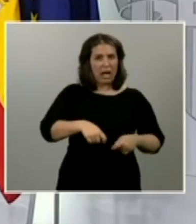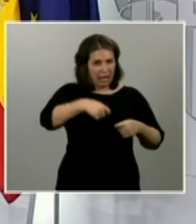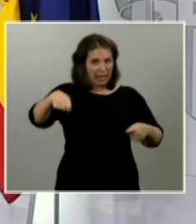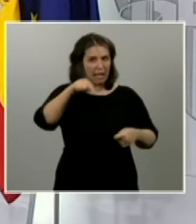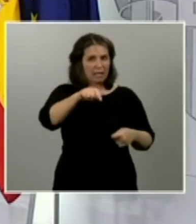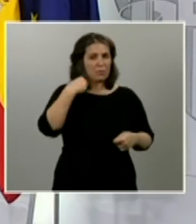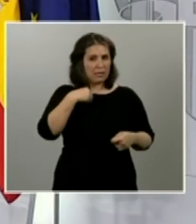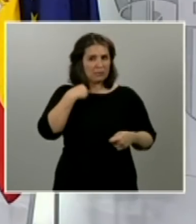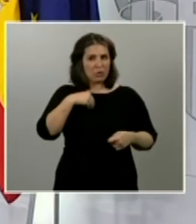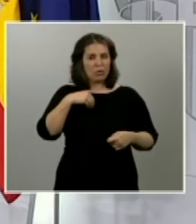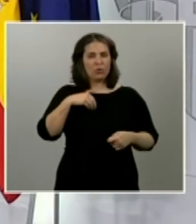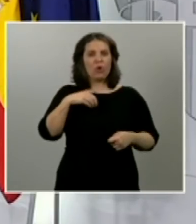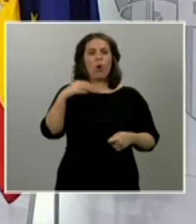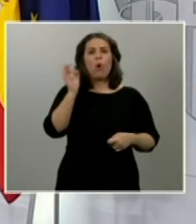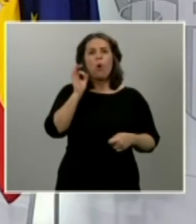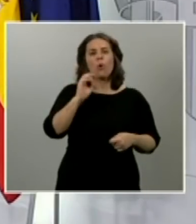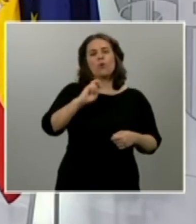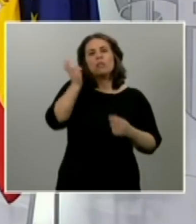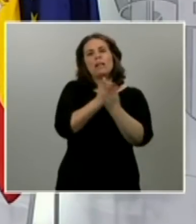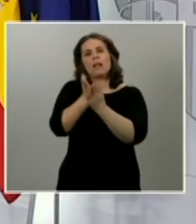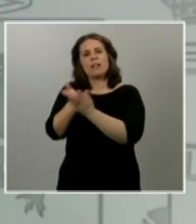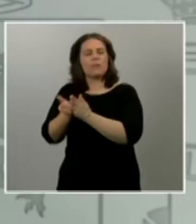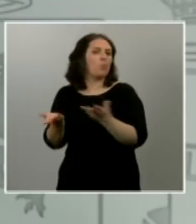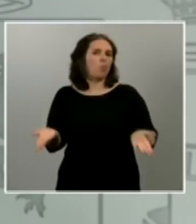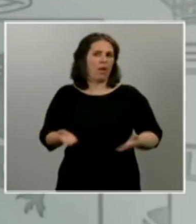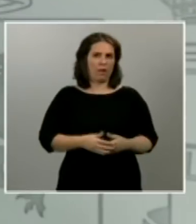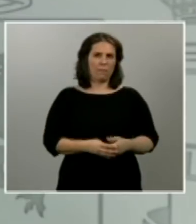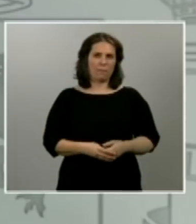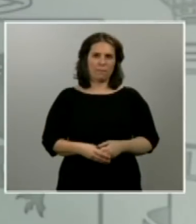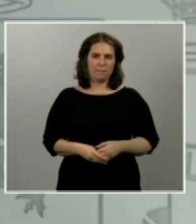o estudian alguna alternativa? Vamos a ver